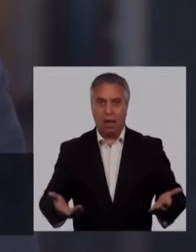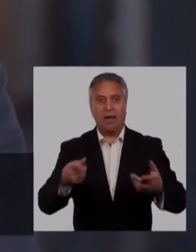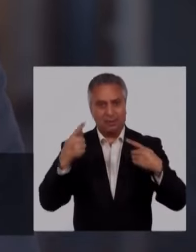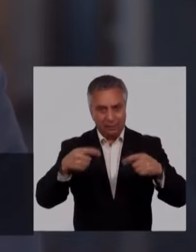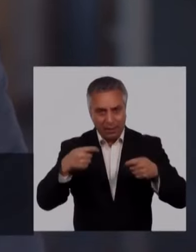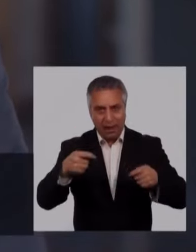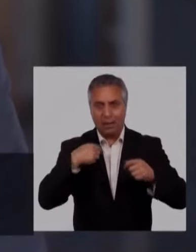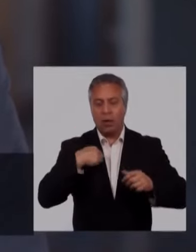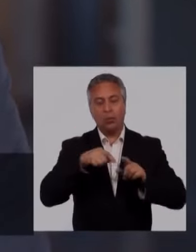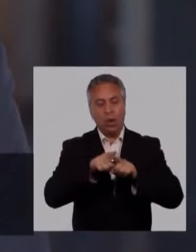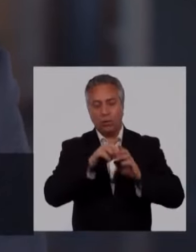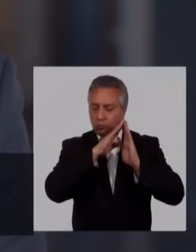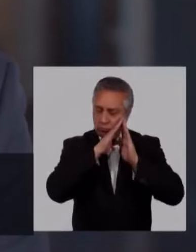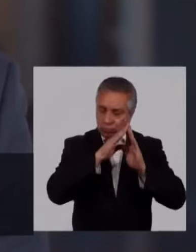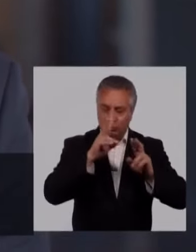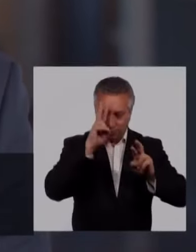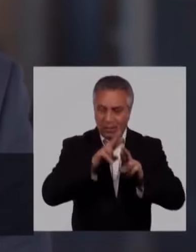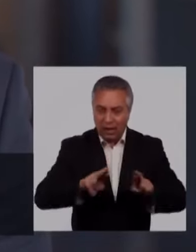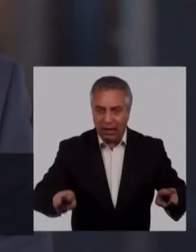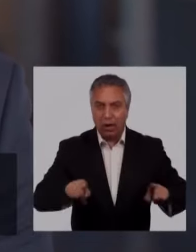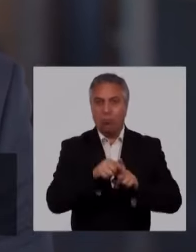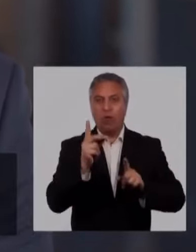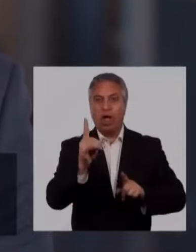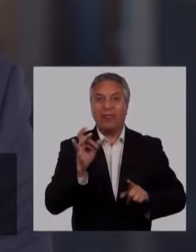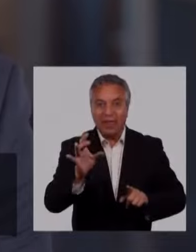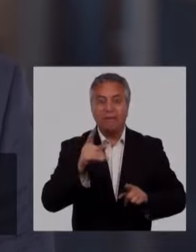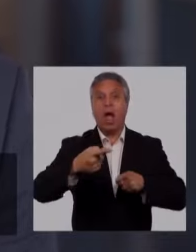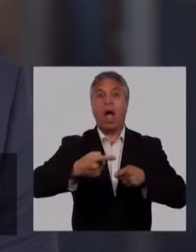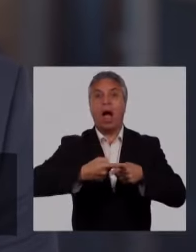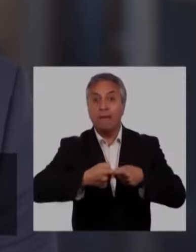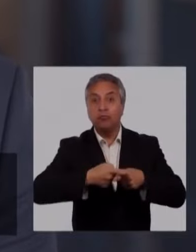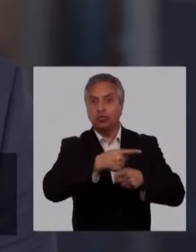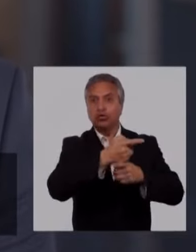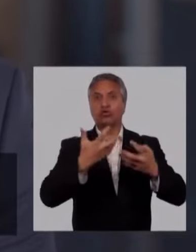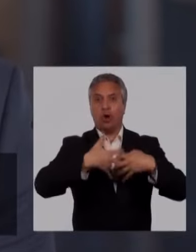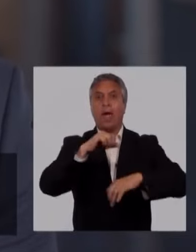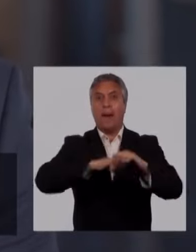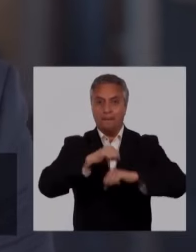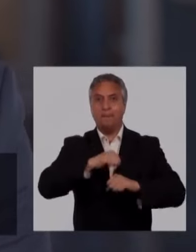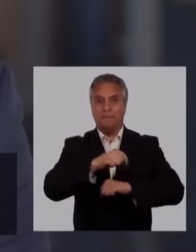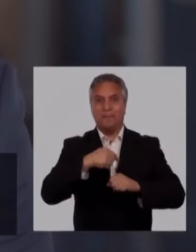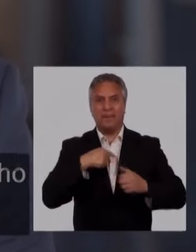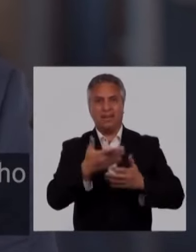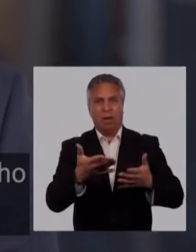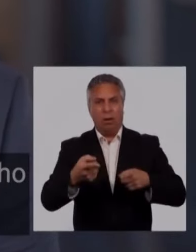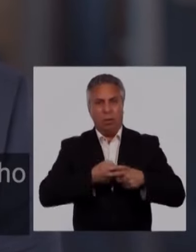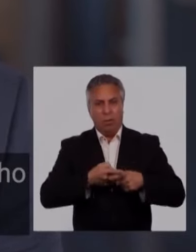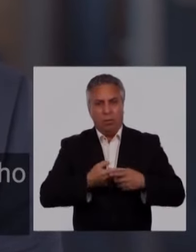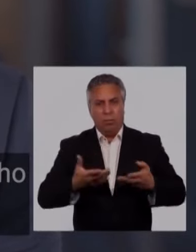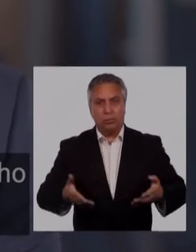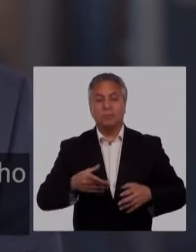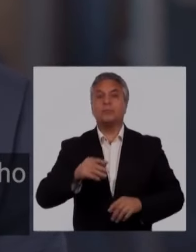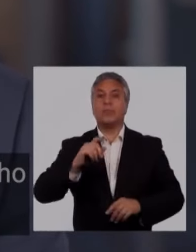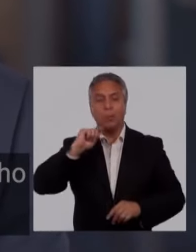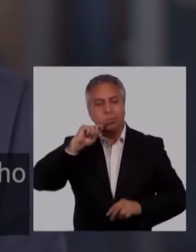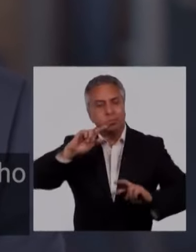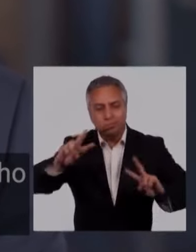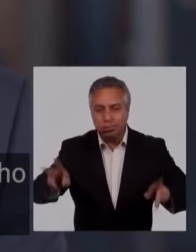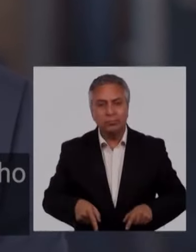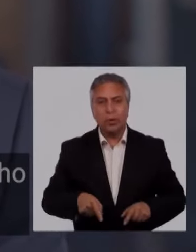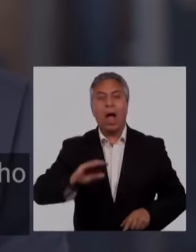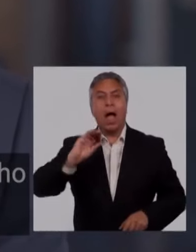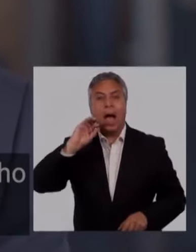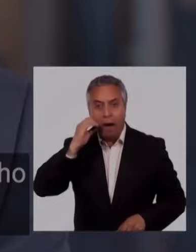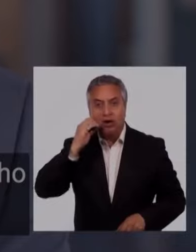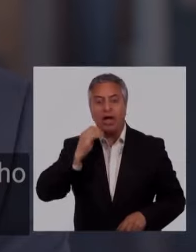tranquilo y no angustiado por las deudas o por el abuso de algunas empresas cuando tenemos que estar con ellas. Se trata de los abuelos y tus tatas y el